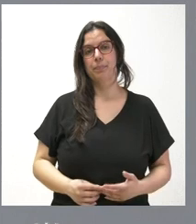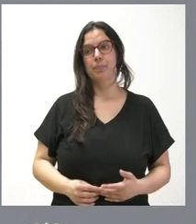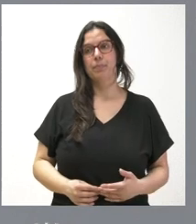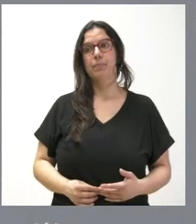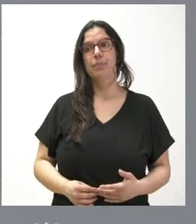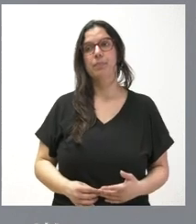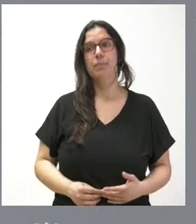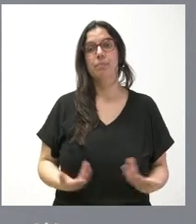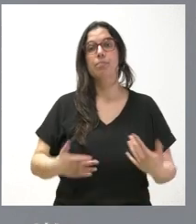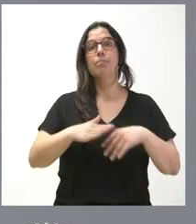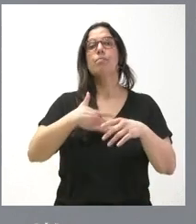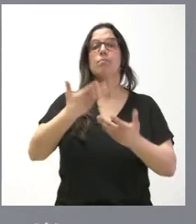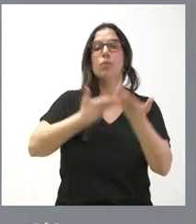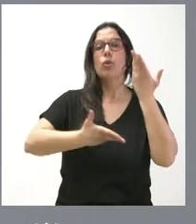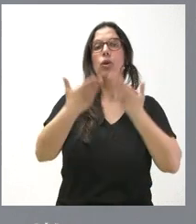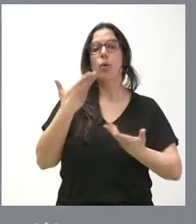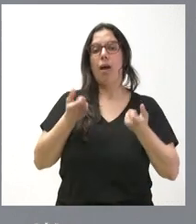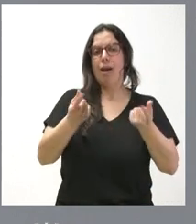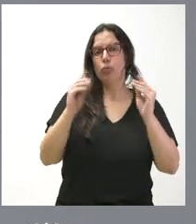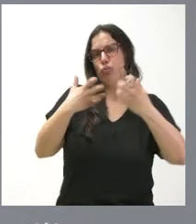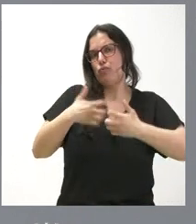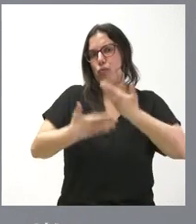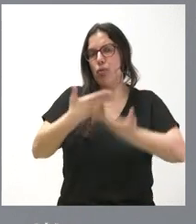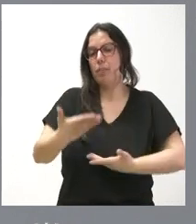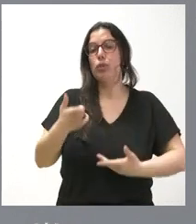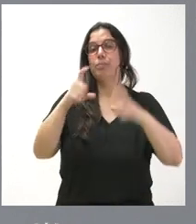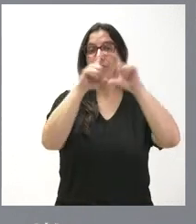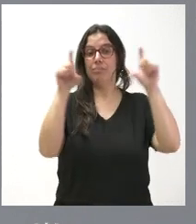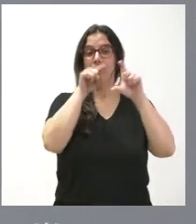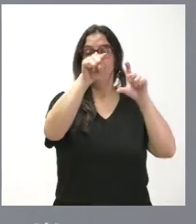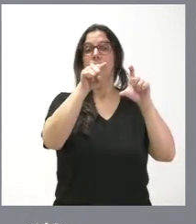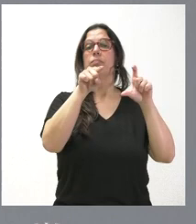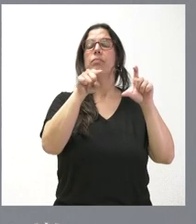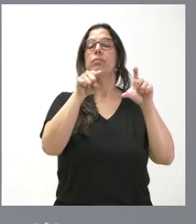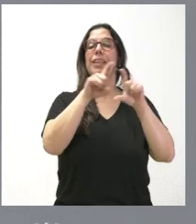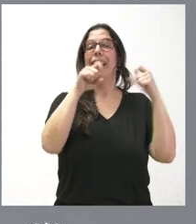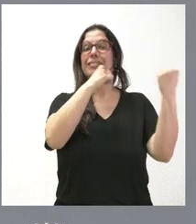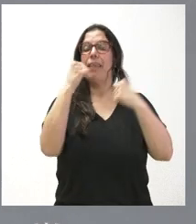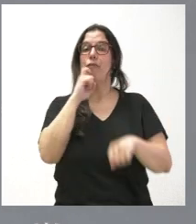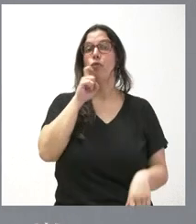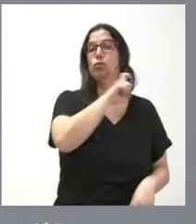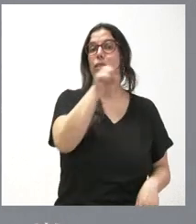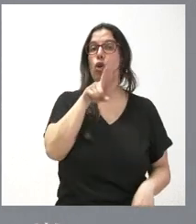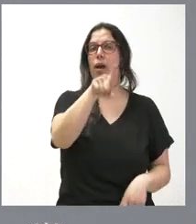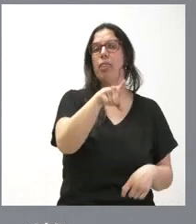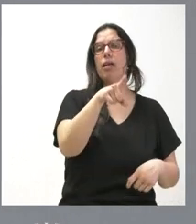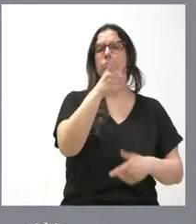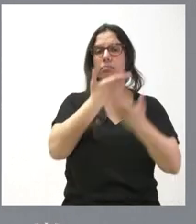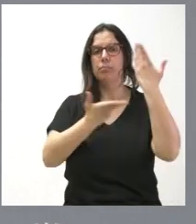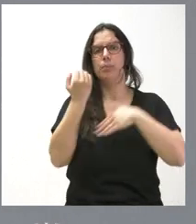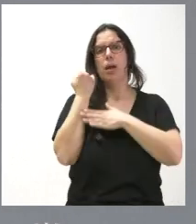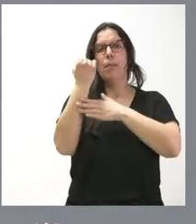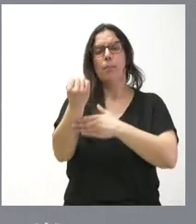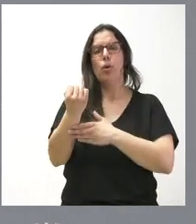Para colaborar en sus gastos de funcionamiento, esta entidad, la Fundación del Cáncer, colabora y apoya la labor competitiva y la